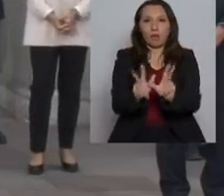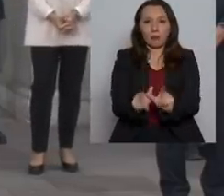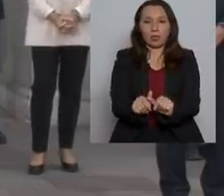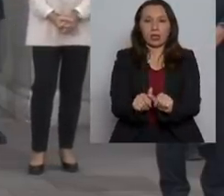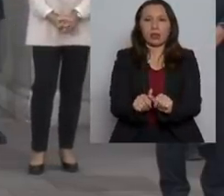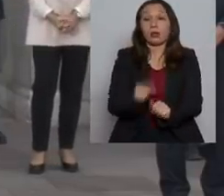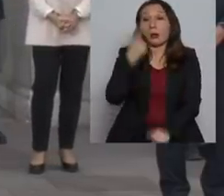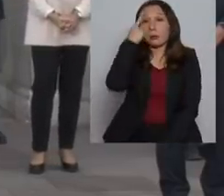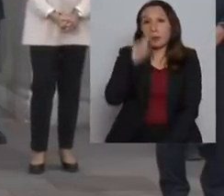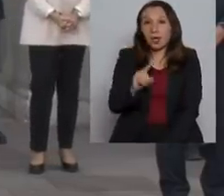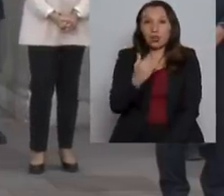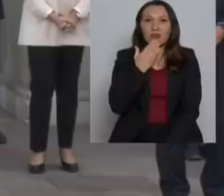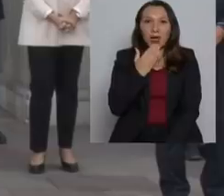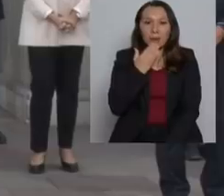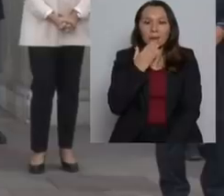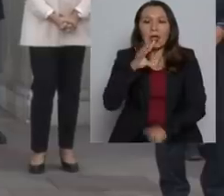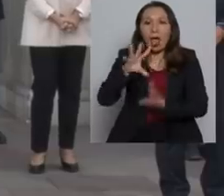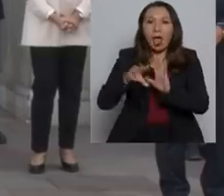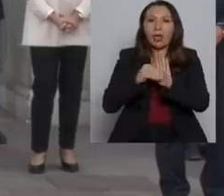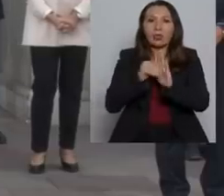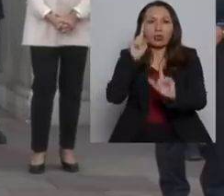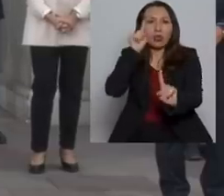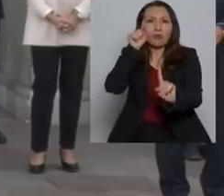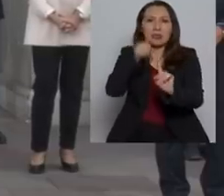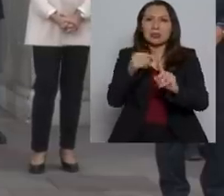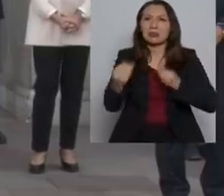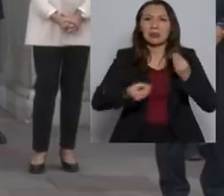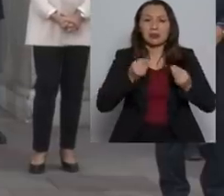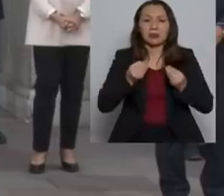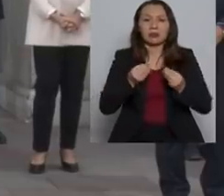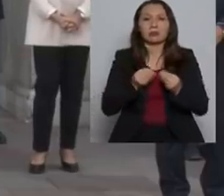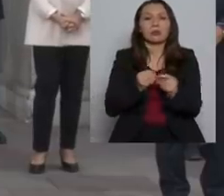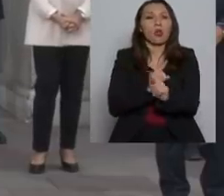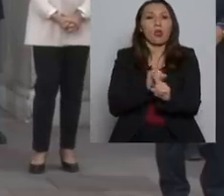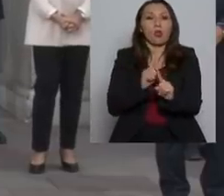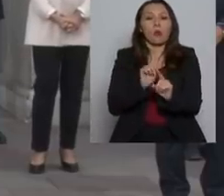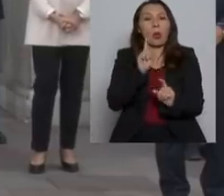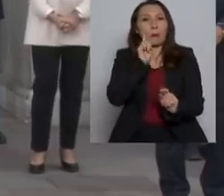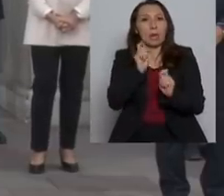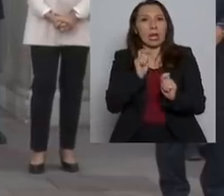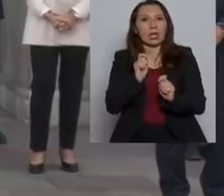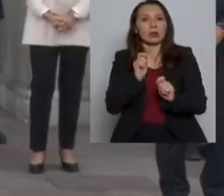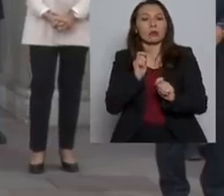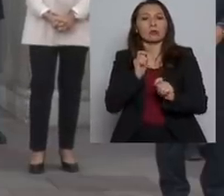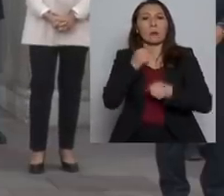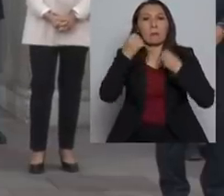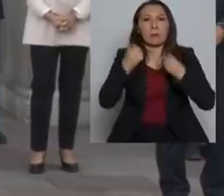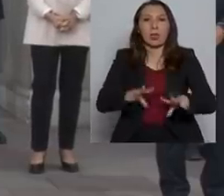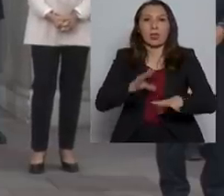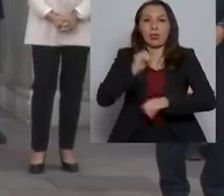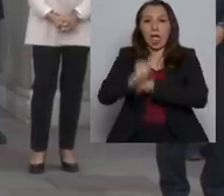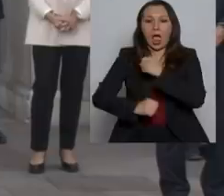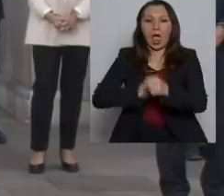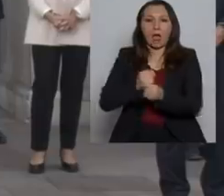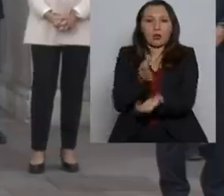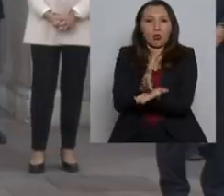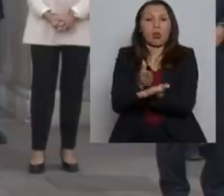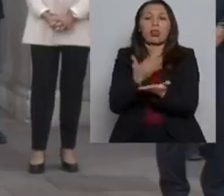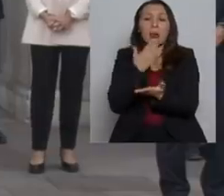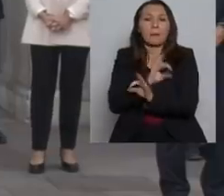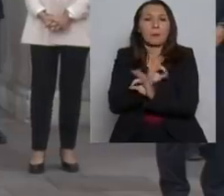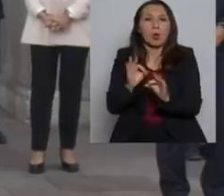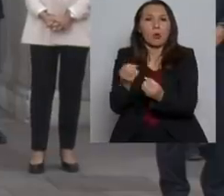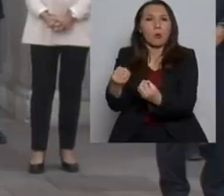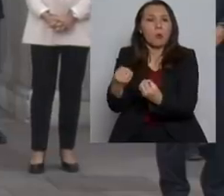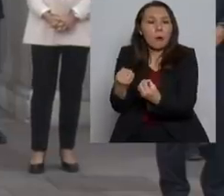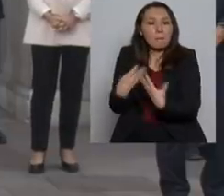Pero también incluye como objetivo no poner en riesgo el año escolar ni la calidad de la